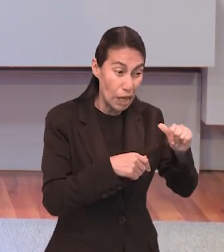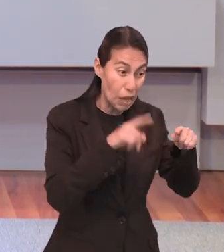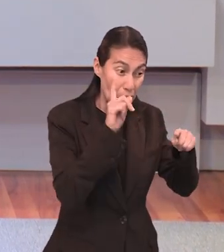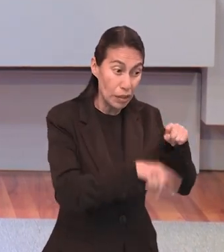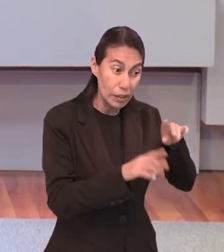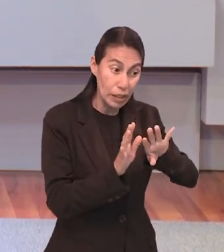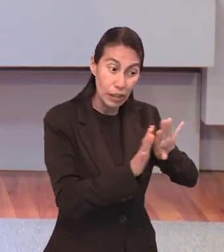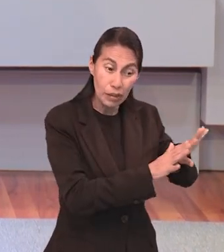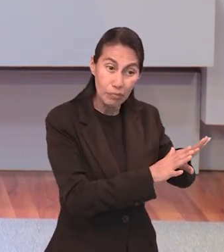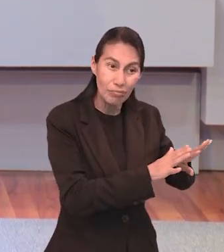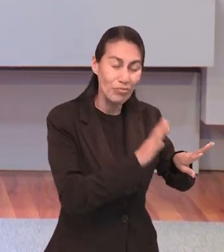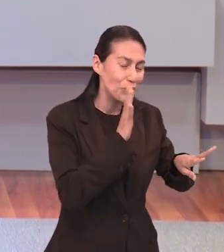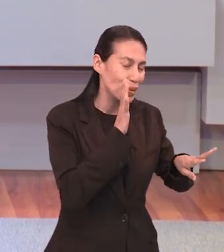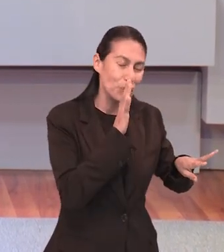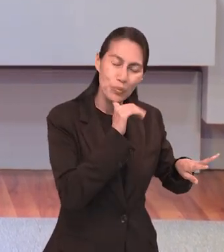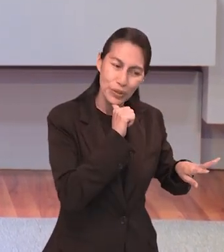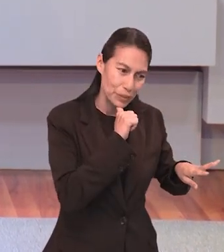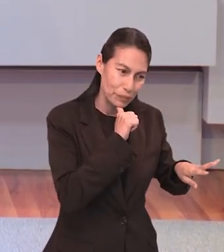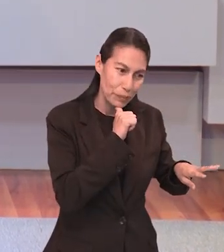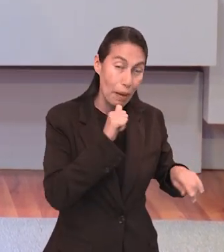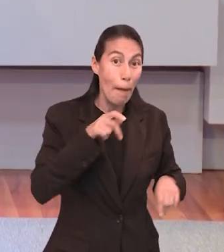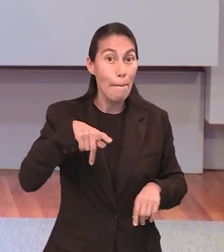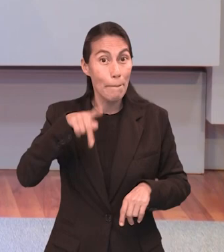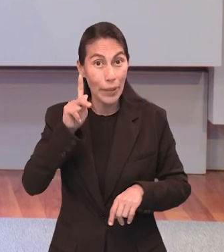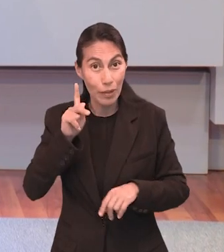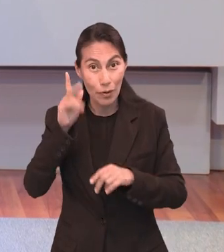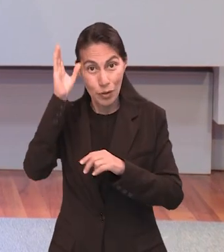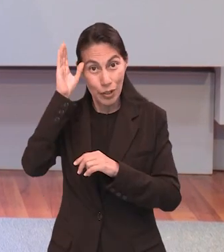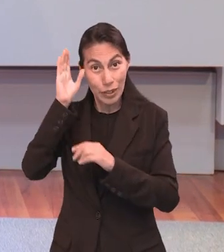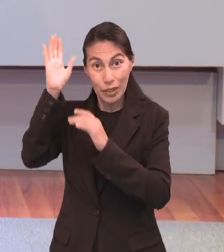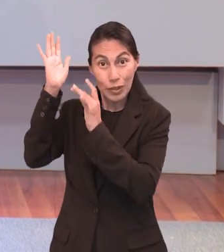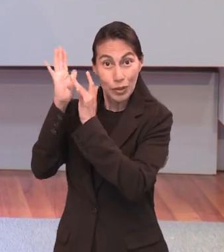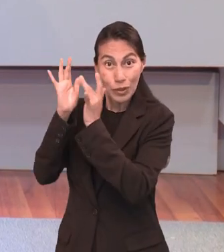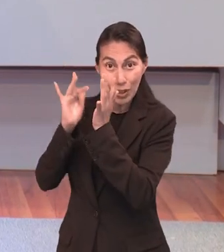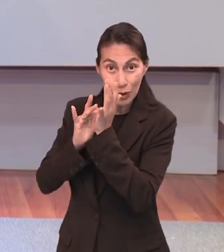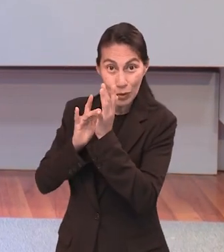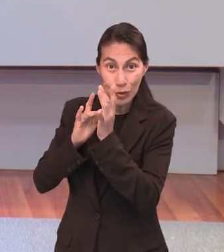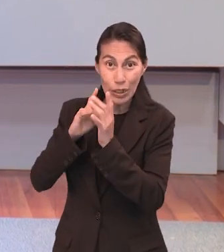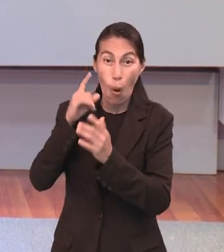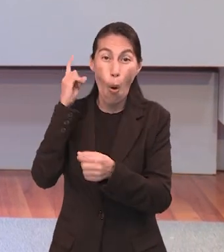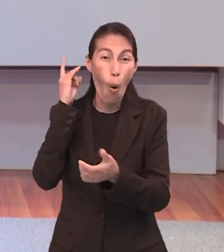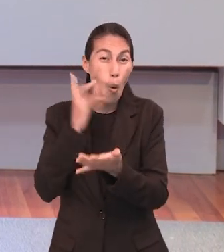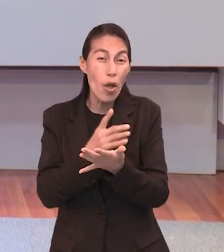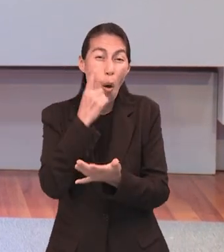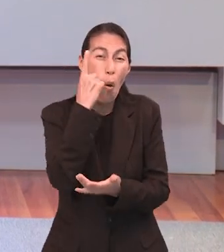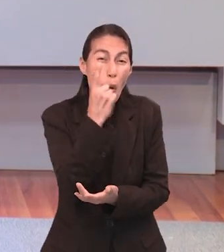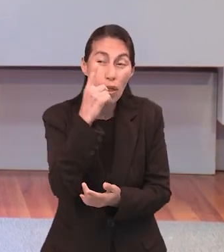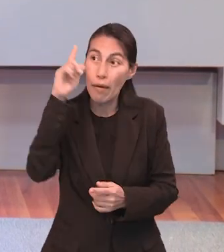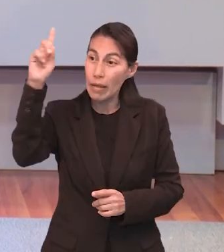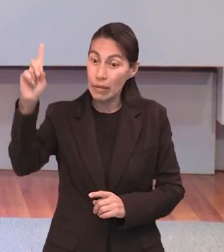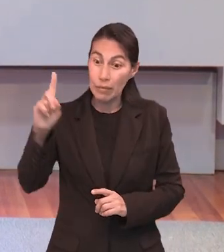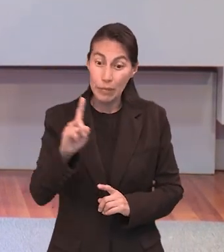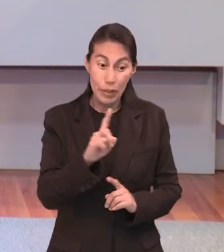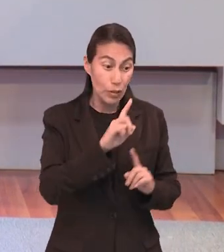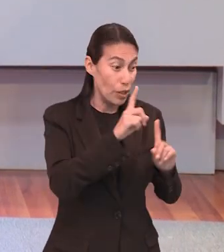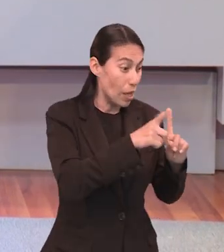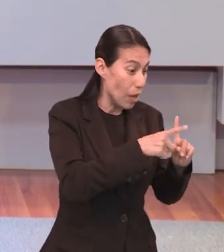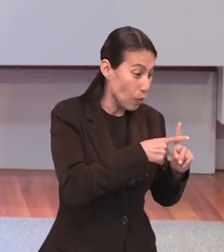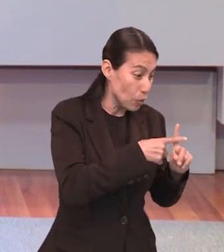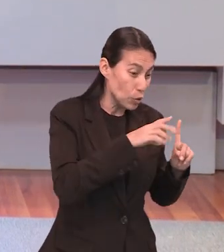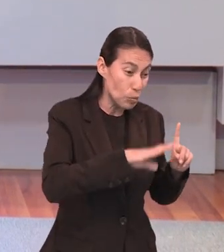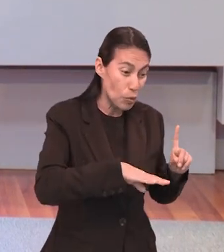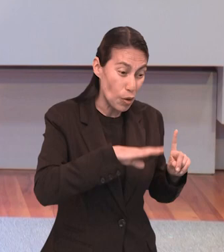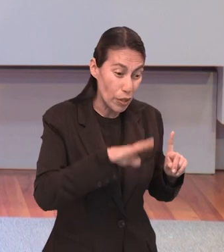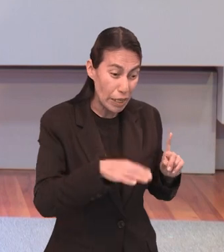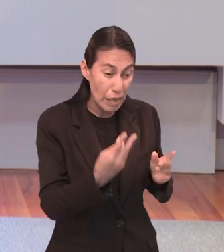sacrificios, que nunca pueden quitar los pecados. Pero Cristo, habiendo ofrecido un solo